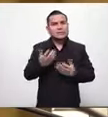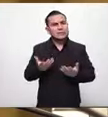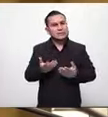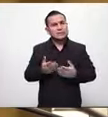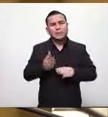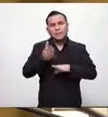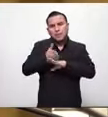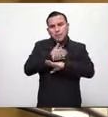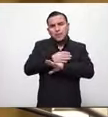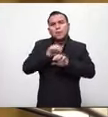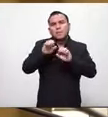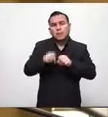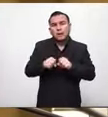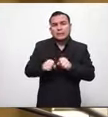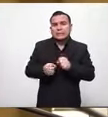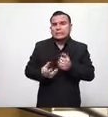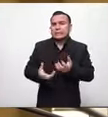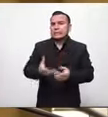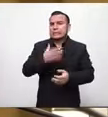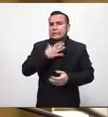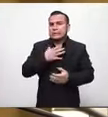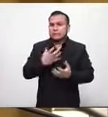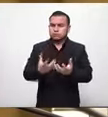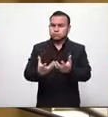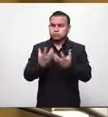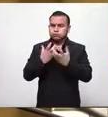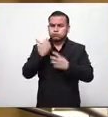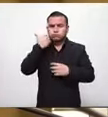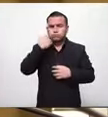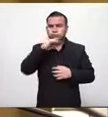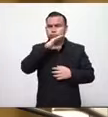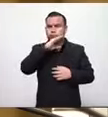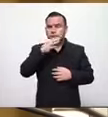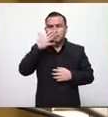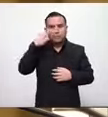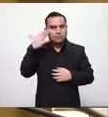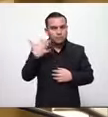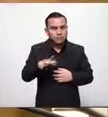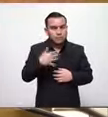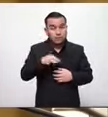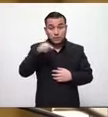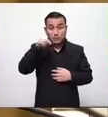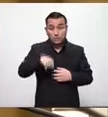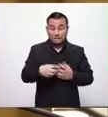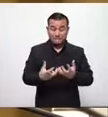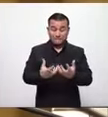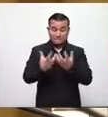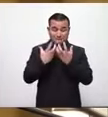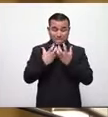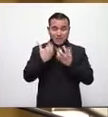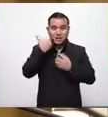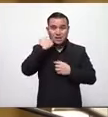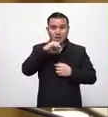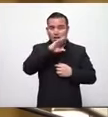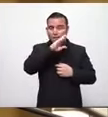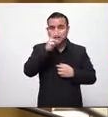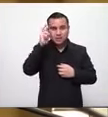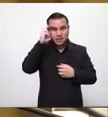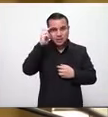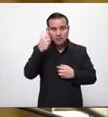lugares donde hay mucha población es un atentado si ahorita ya tenemos problemas para recibir